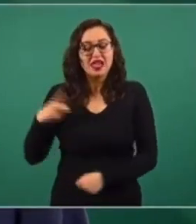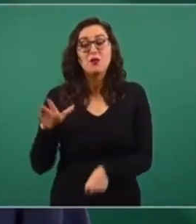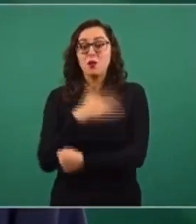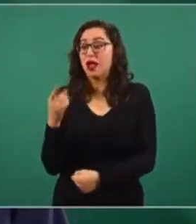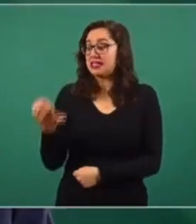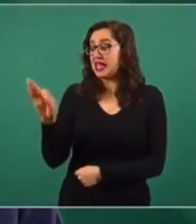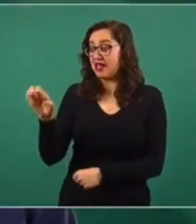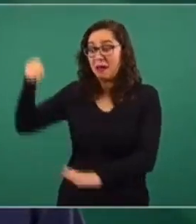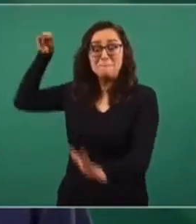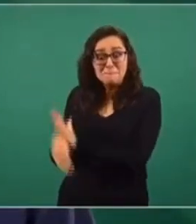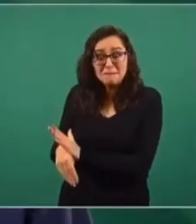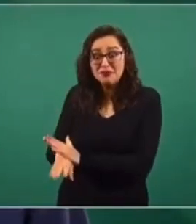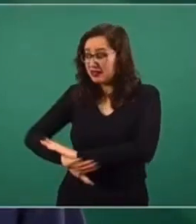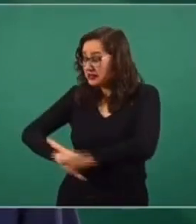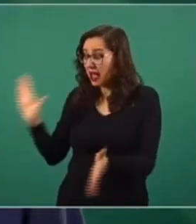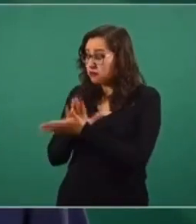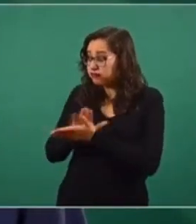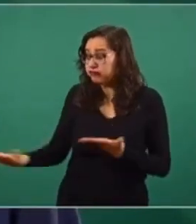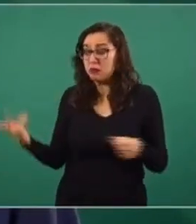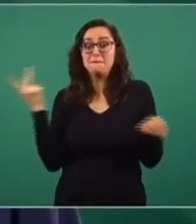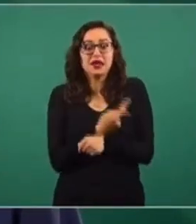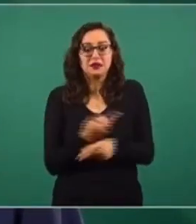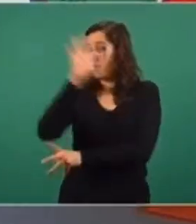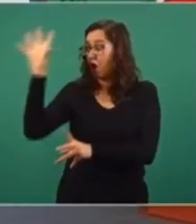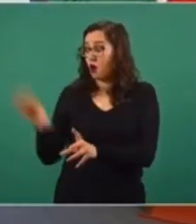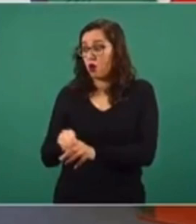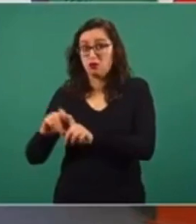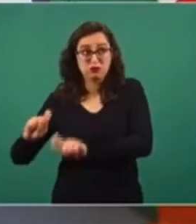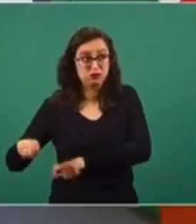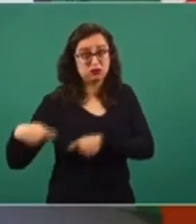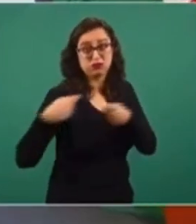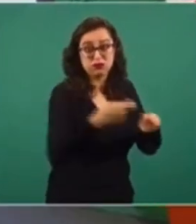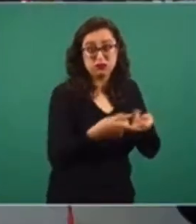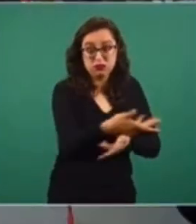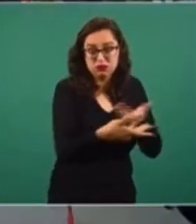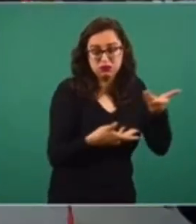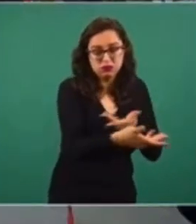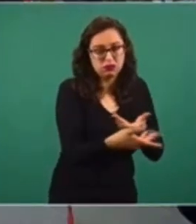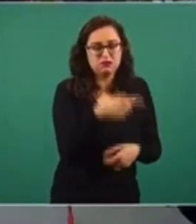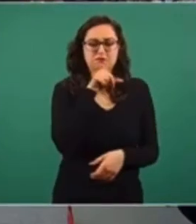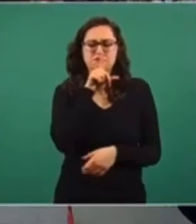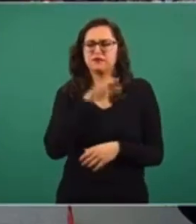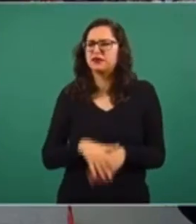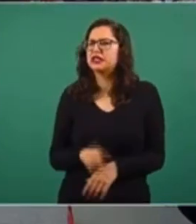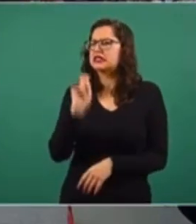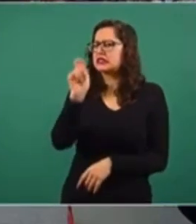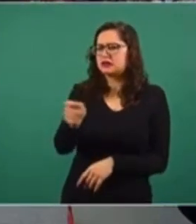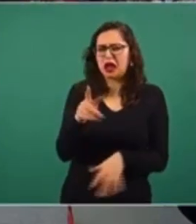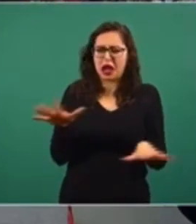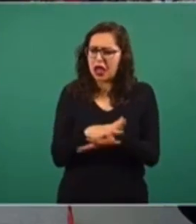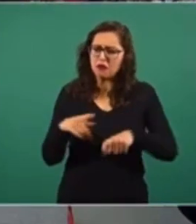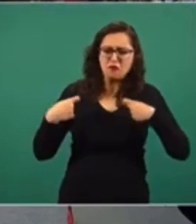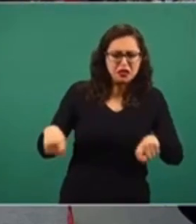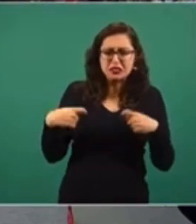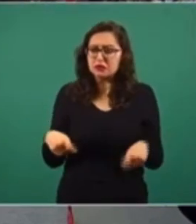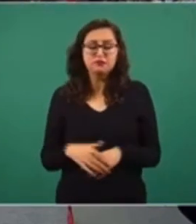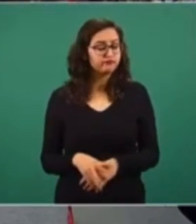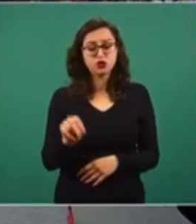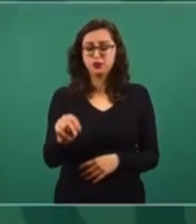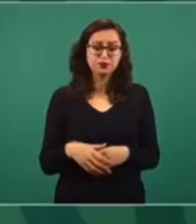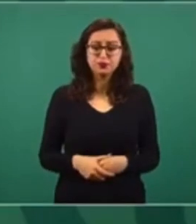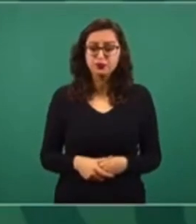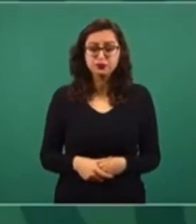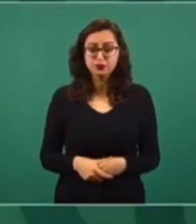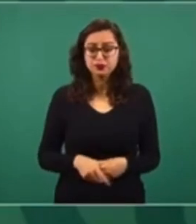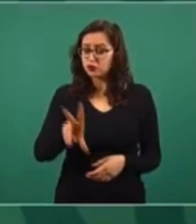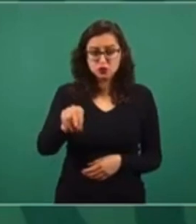y quedamos en estado de indefensión de los mexicanos. ¿Quiere decir, presidente, que no habrá ningún cambio ni flexibilización en esta política? No, no va a haber cambio. No va a